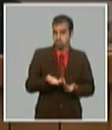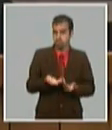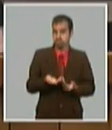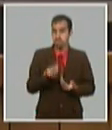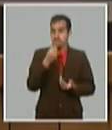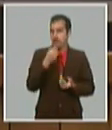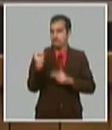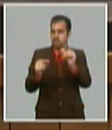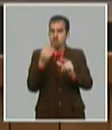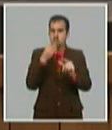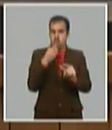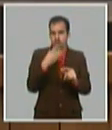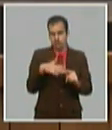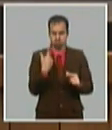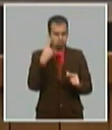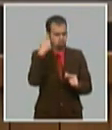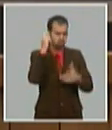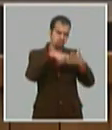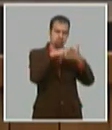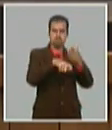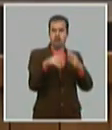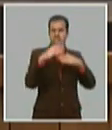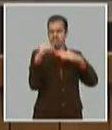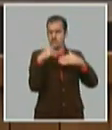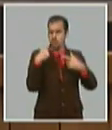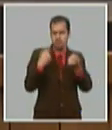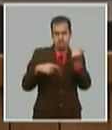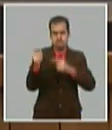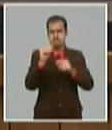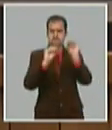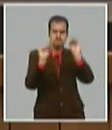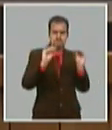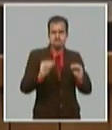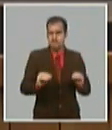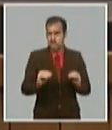autogestione su divisa realmente tenga un efecto favorable